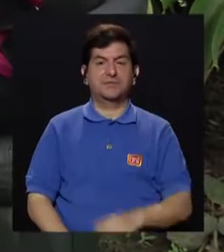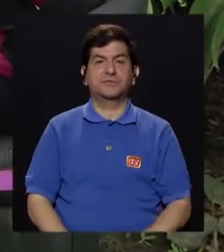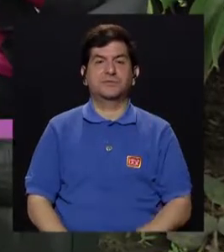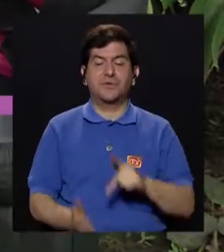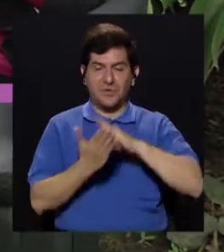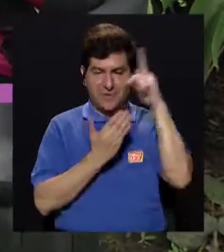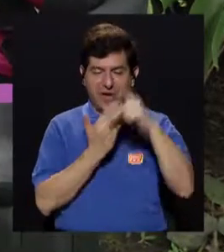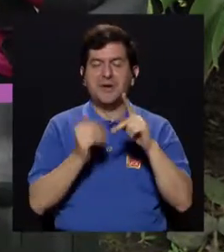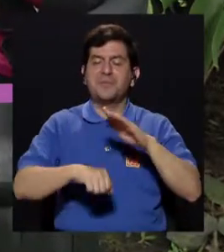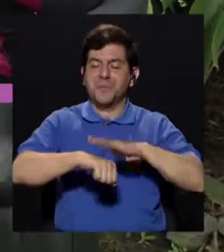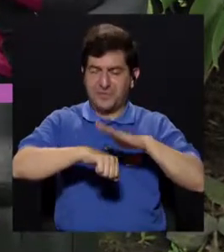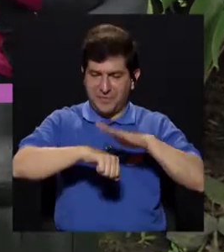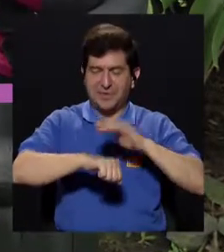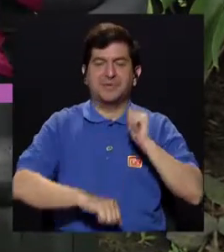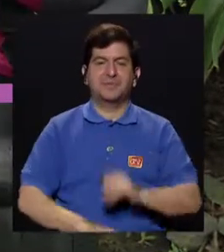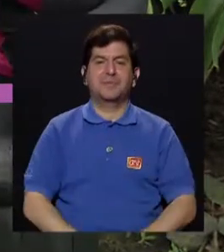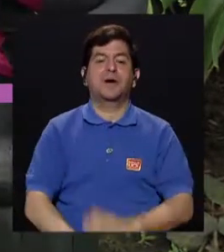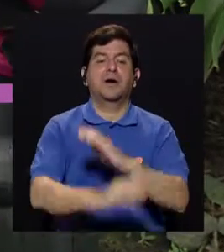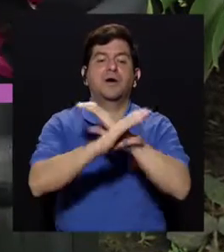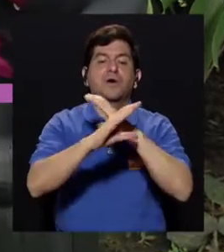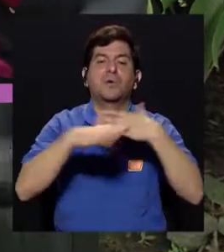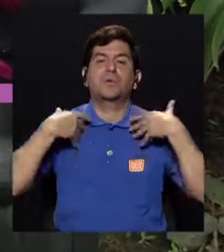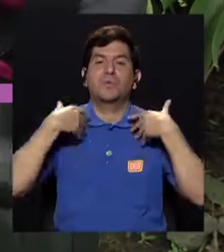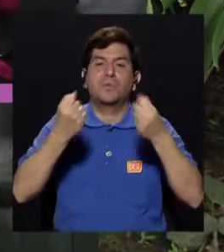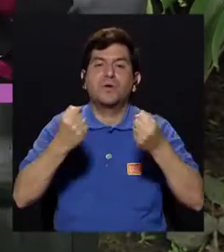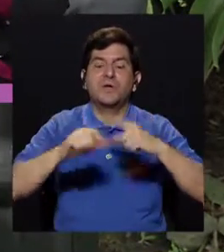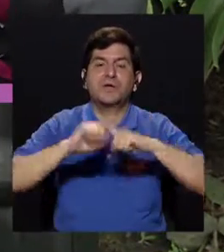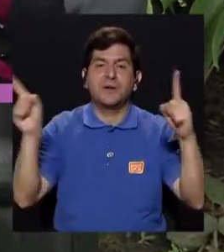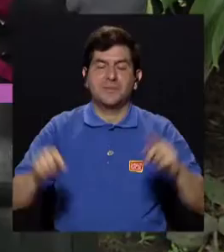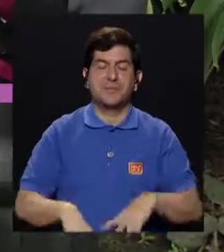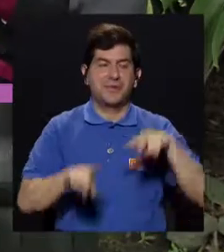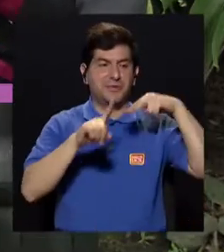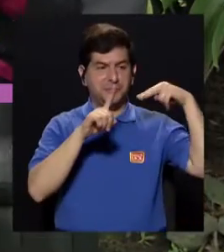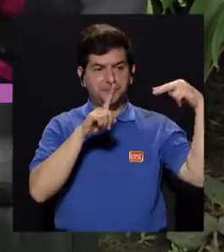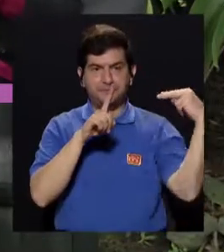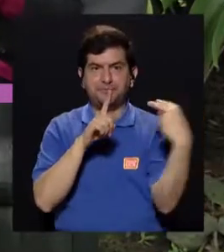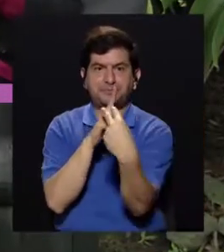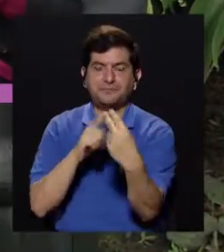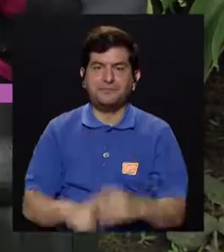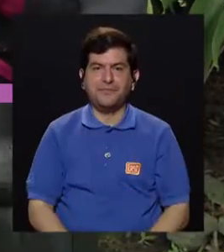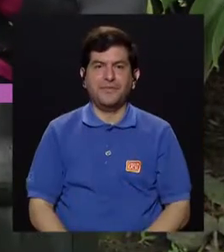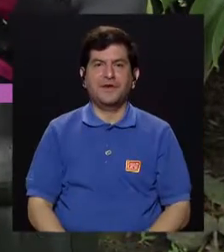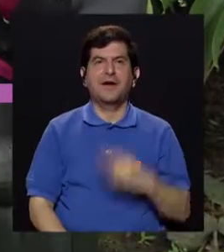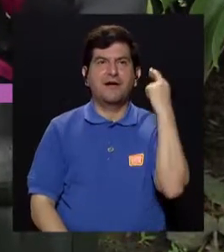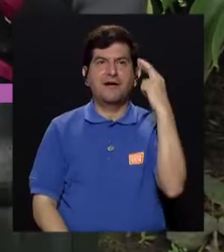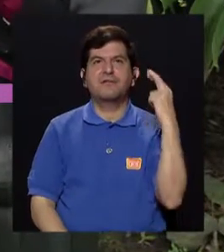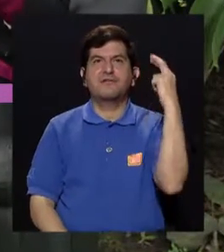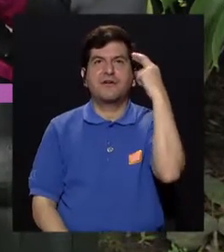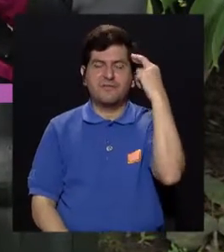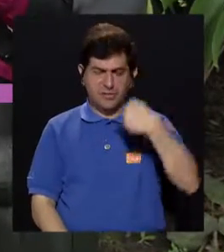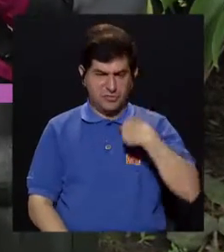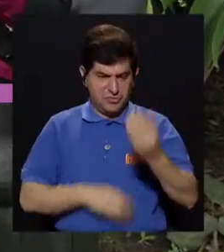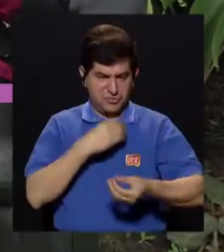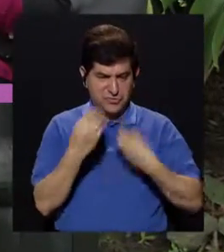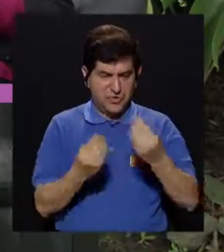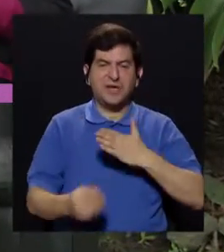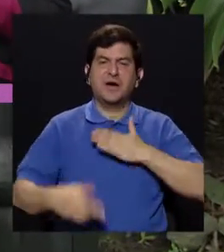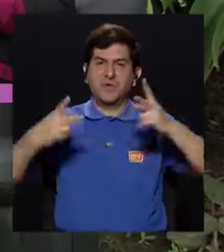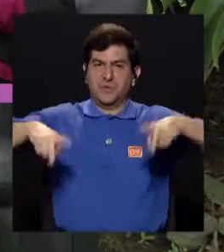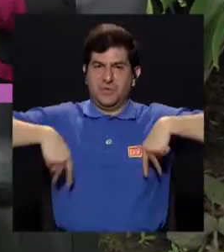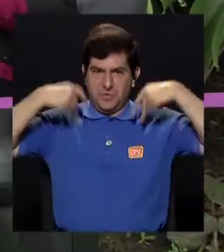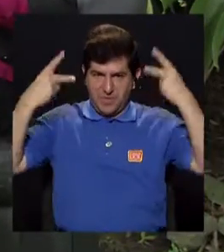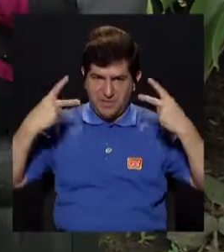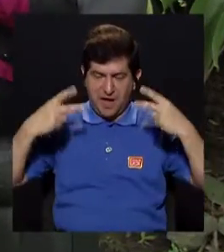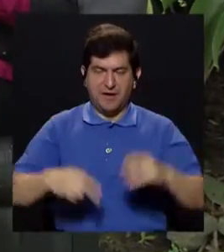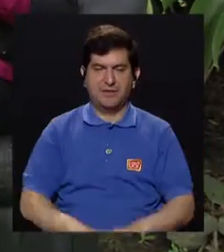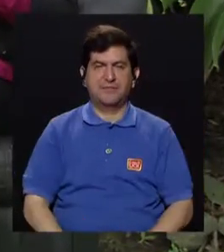yo creo que estos programas son precisamente para eso, para cuidar la salud, pero la salud desde un punto de vista de una reflexión sobre qué estoy haciendo